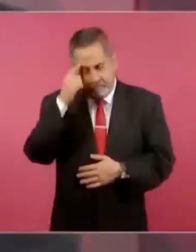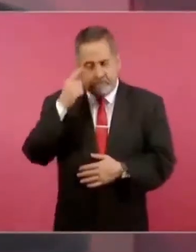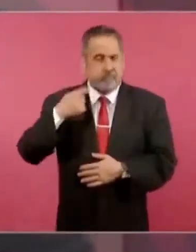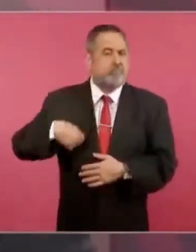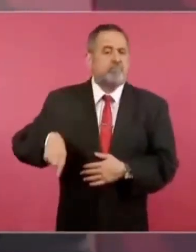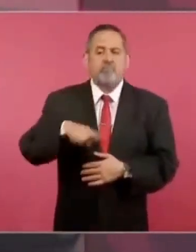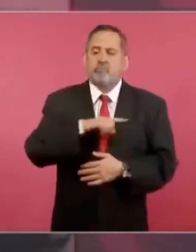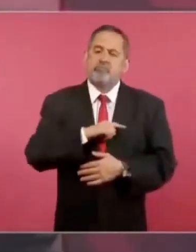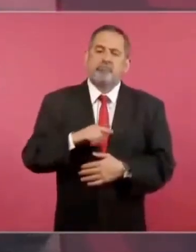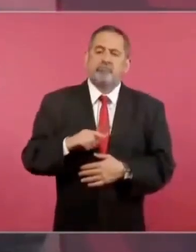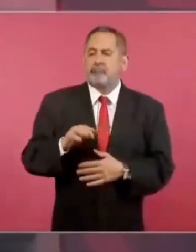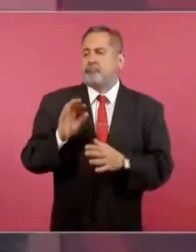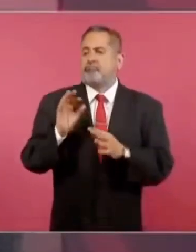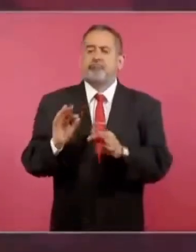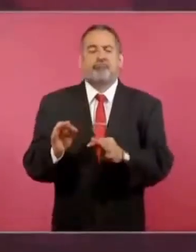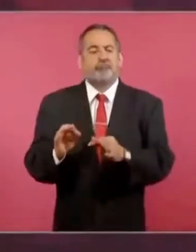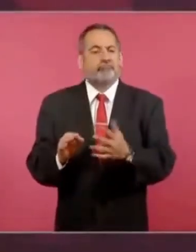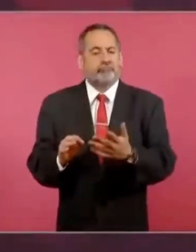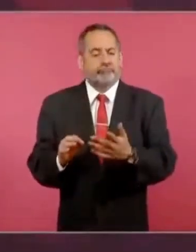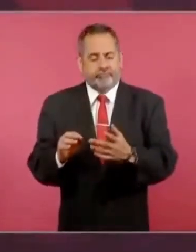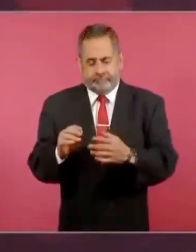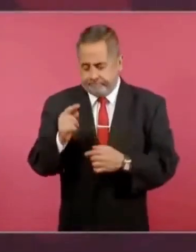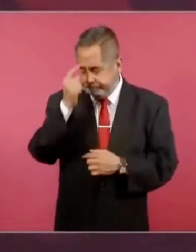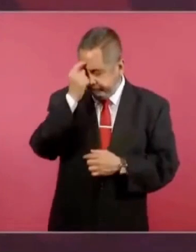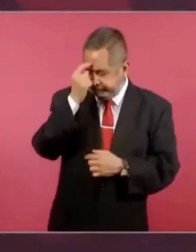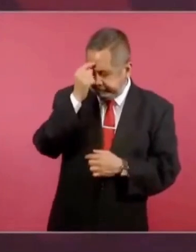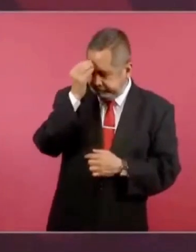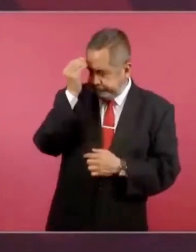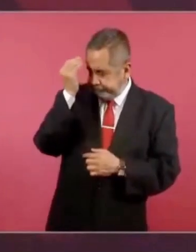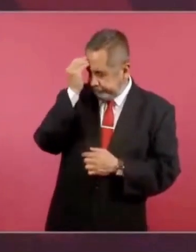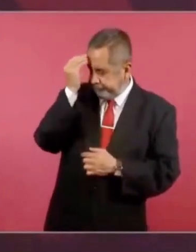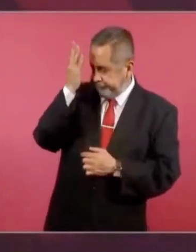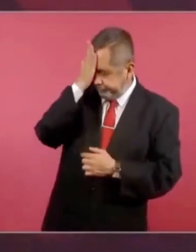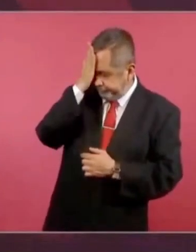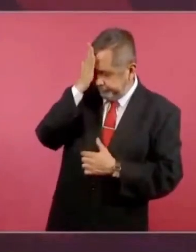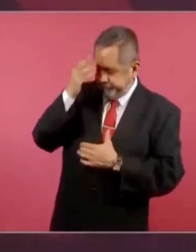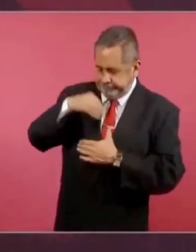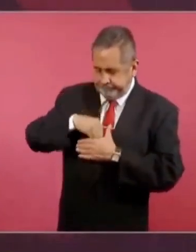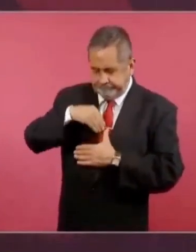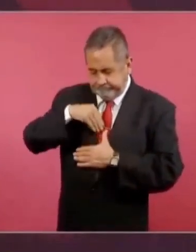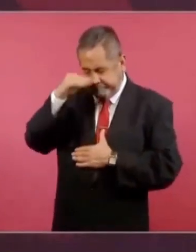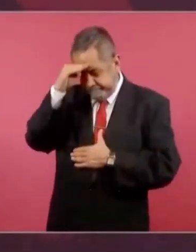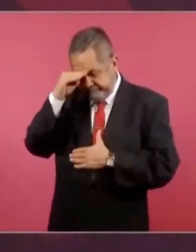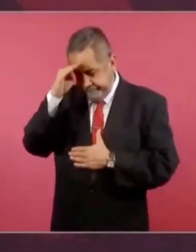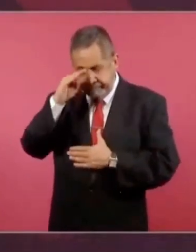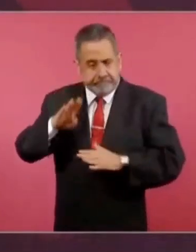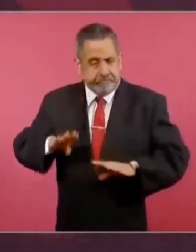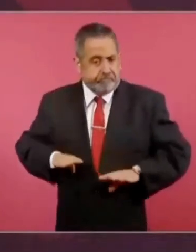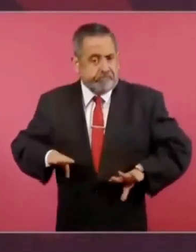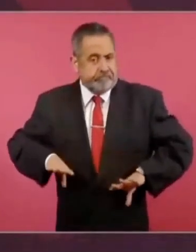forma de pensar, una manera de ser,